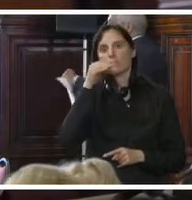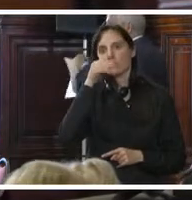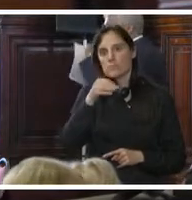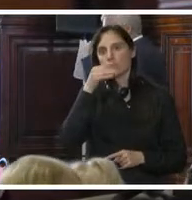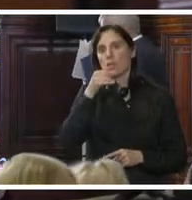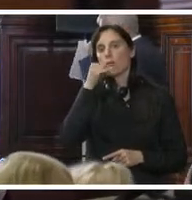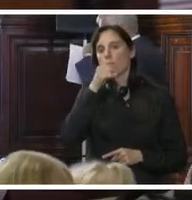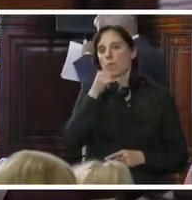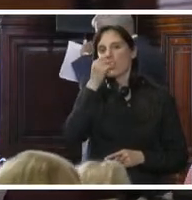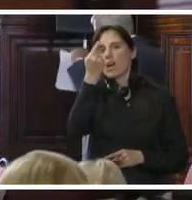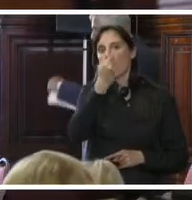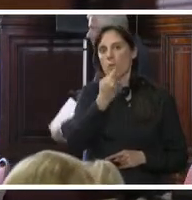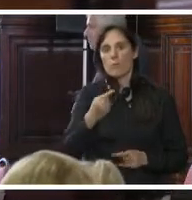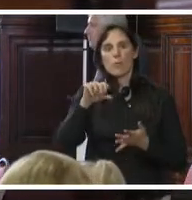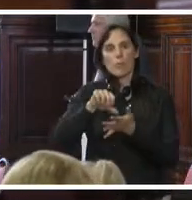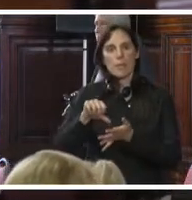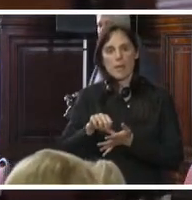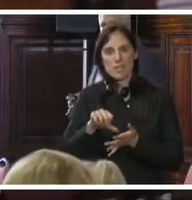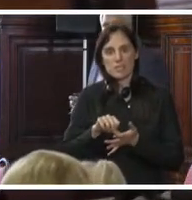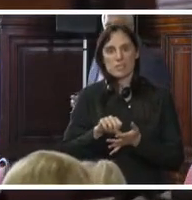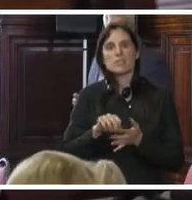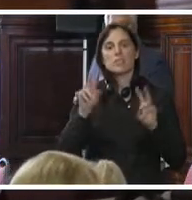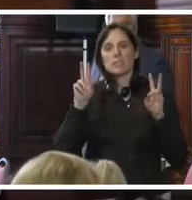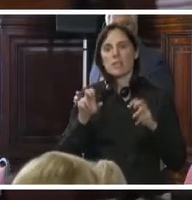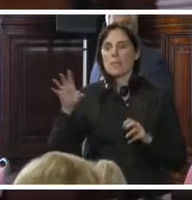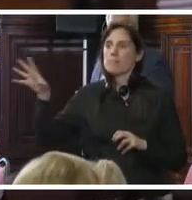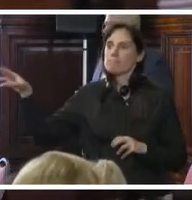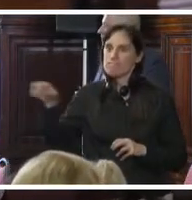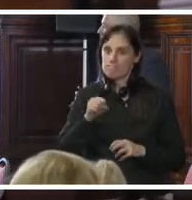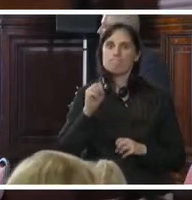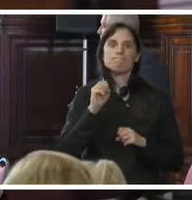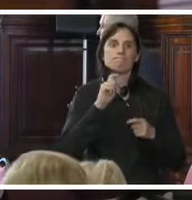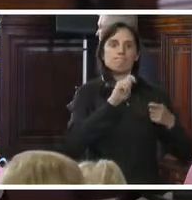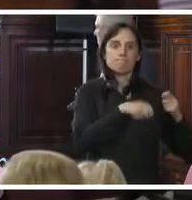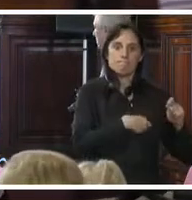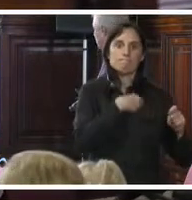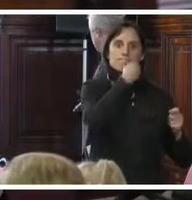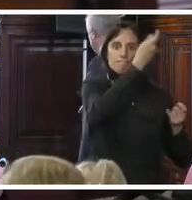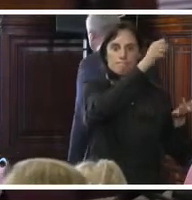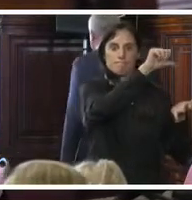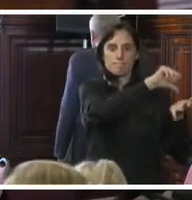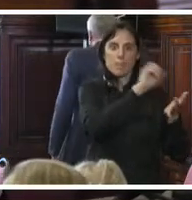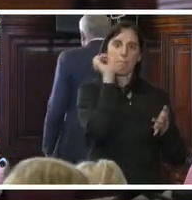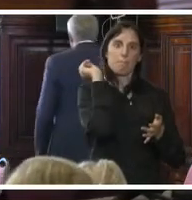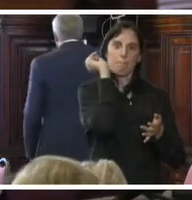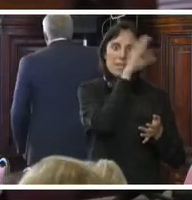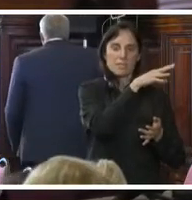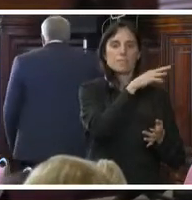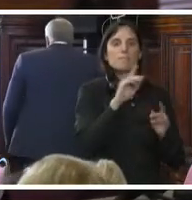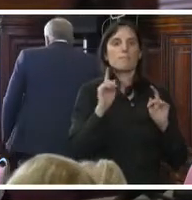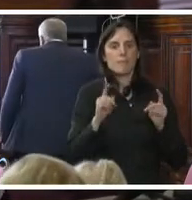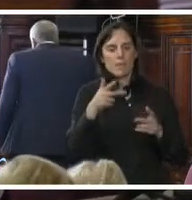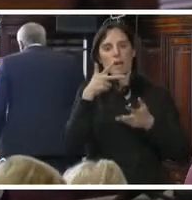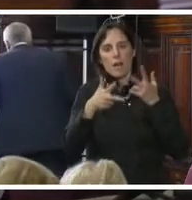sobre la temática de la trata y tráfico en esta región de Latinoamérica. También se